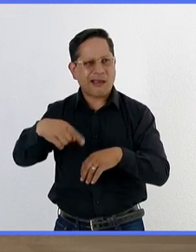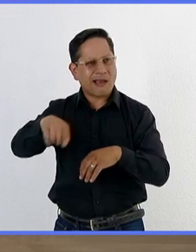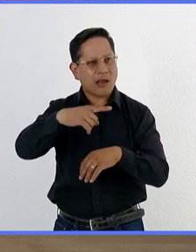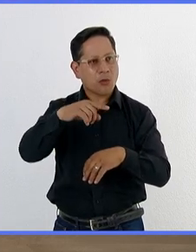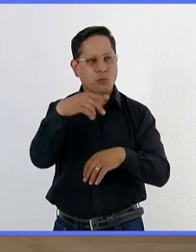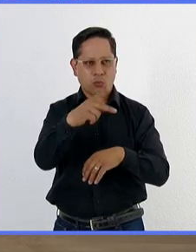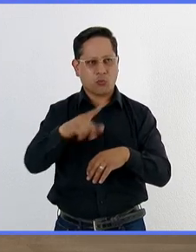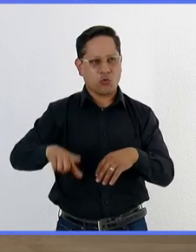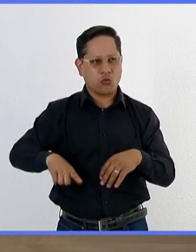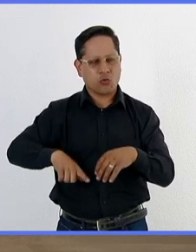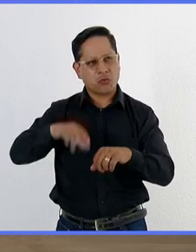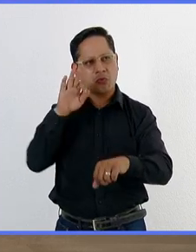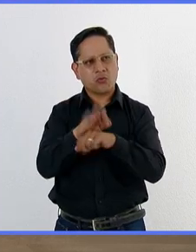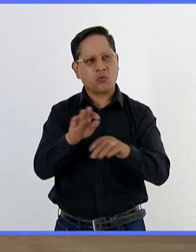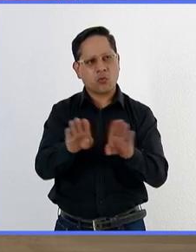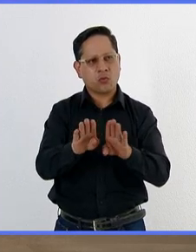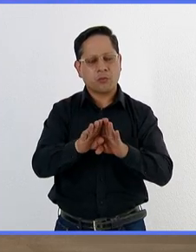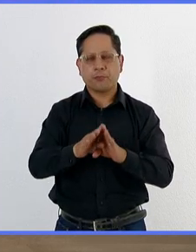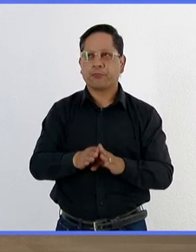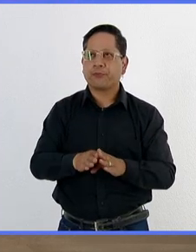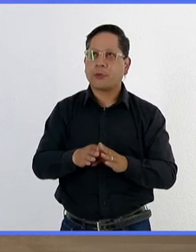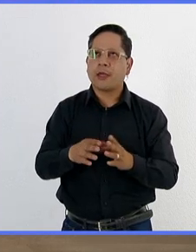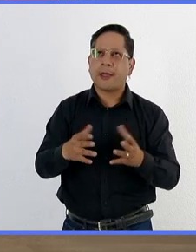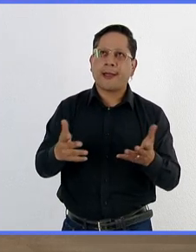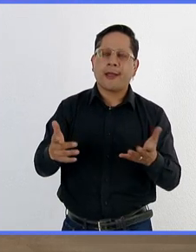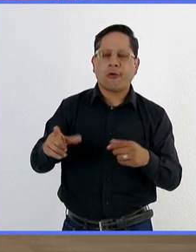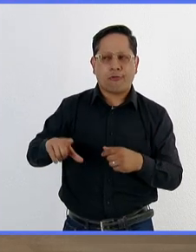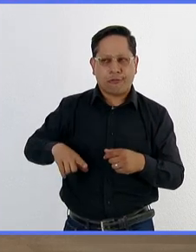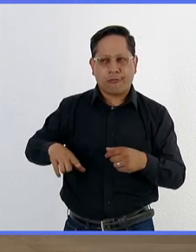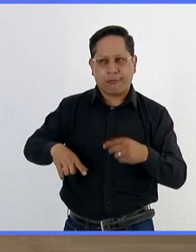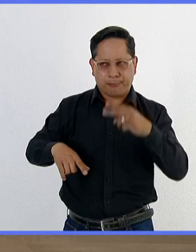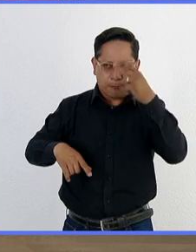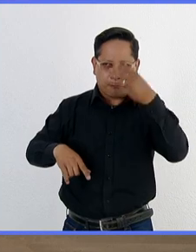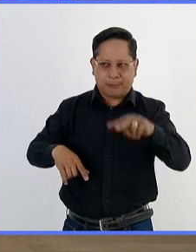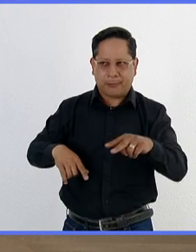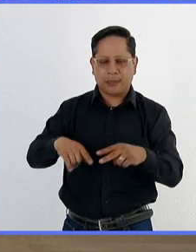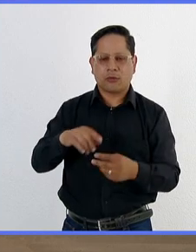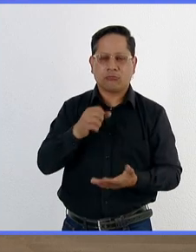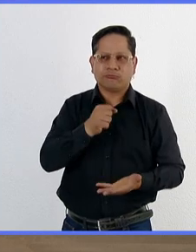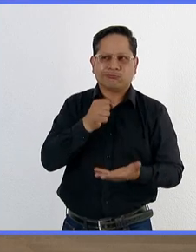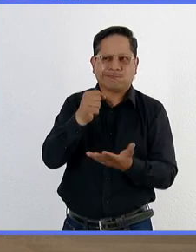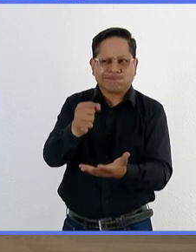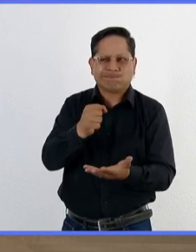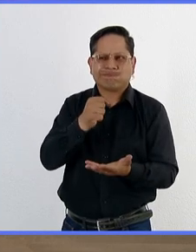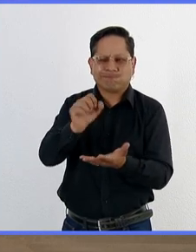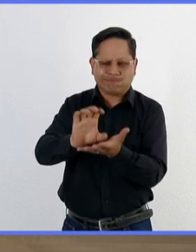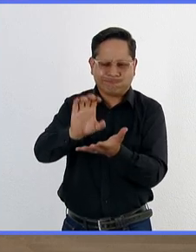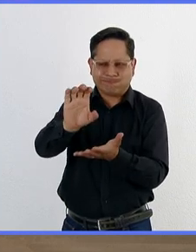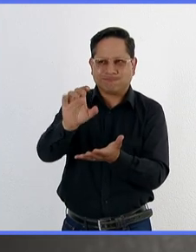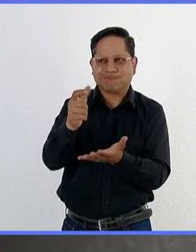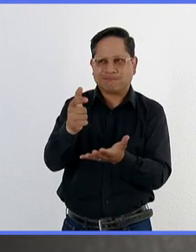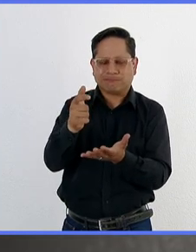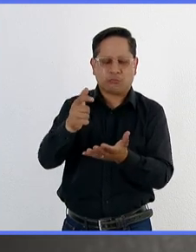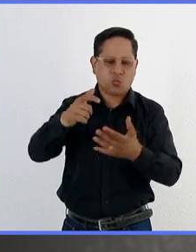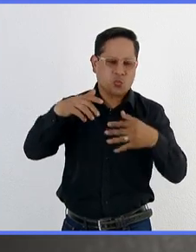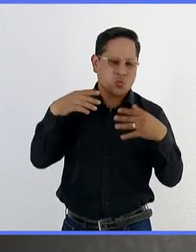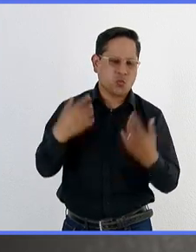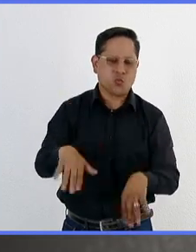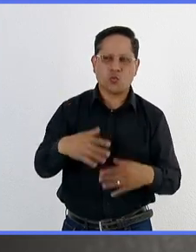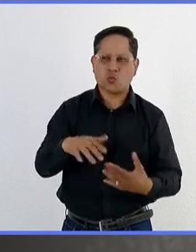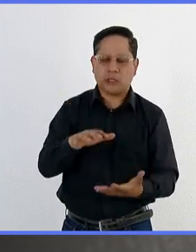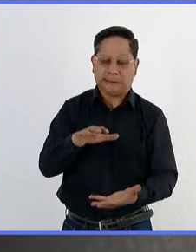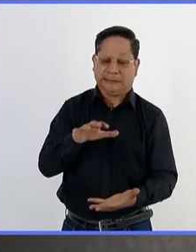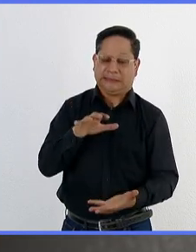el gobierno del país? Bueno, el gobierno de México invierte año con año fuertes sumas